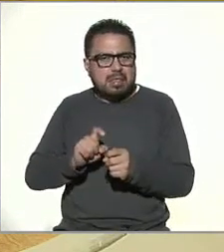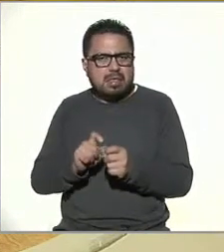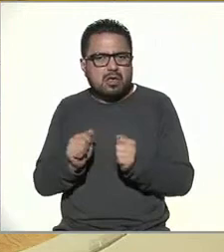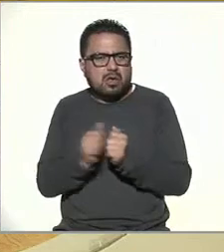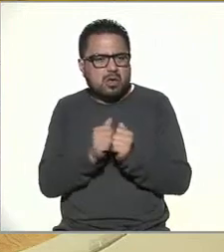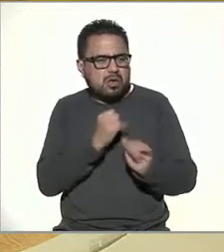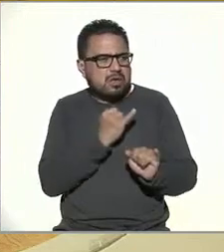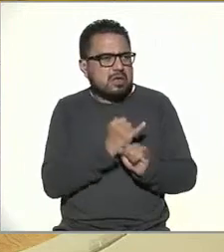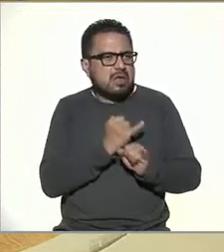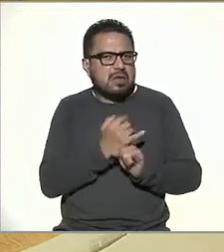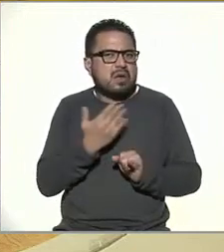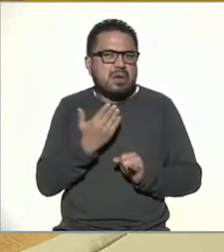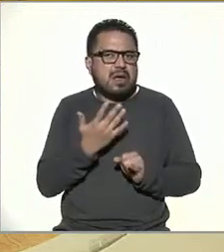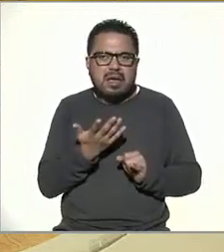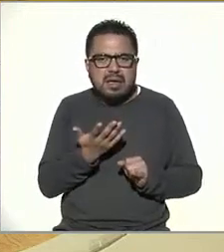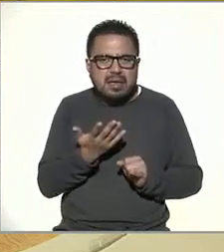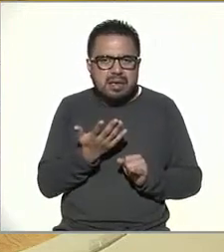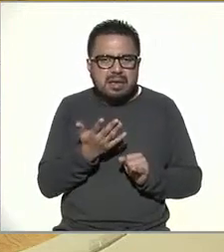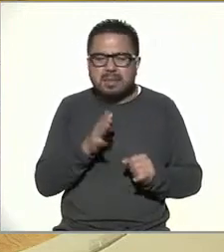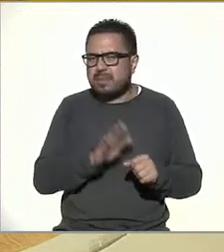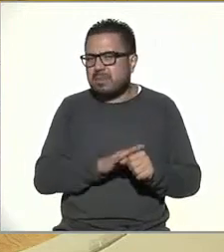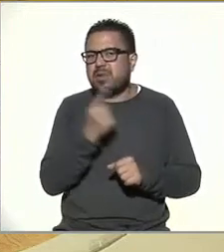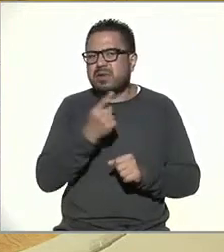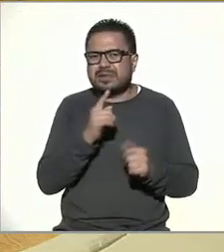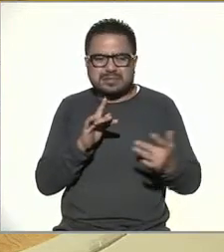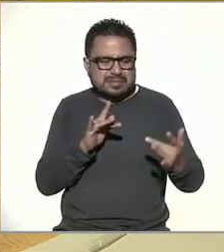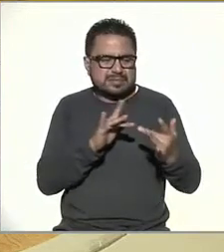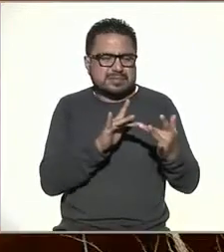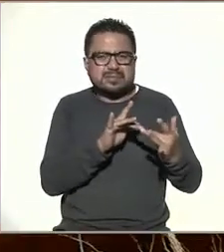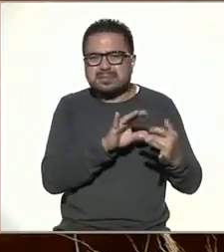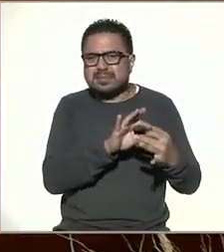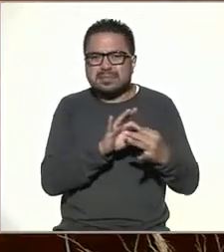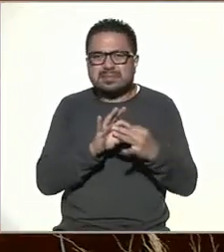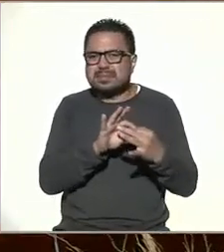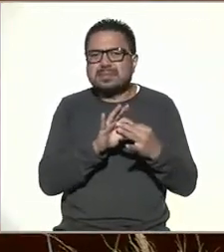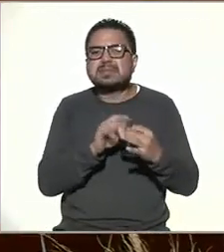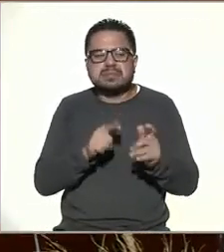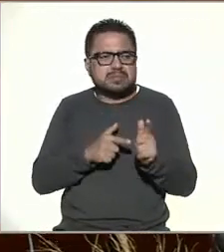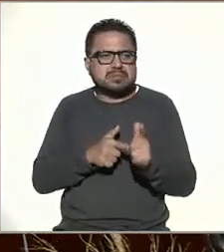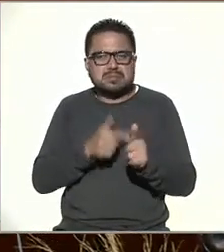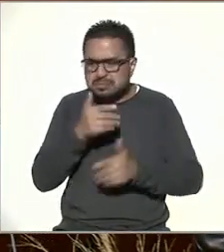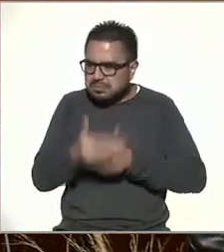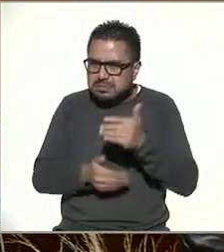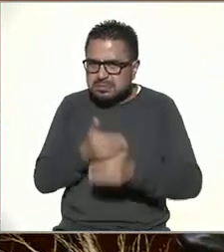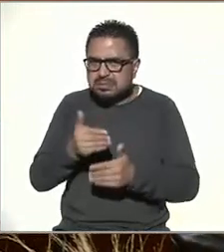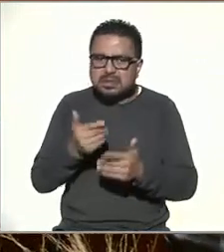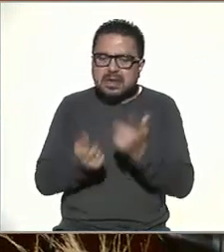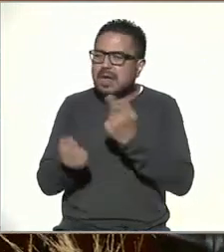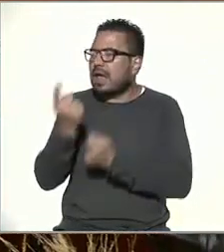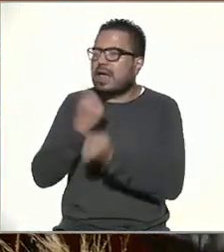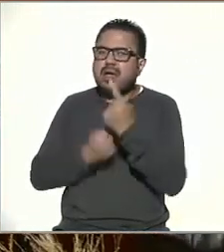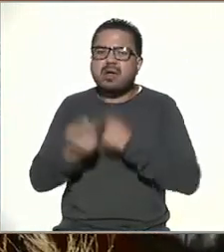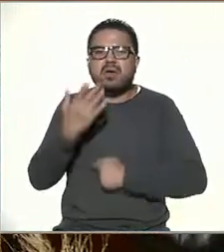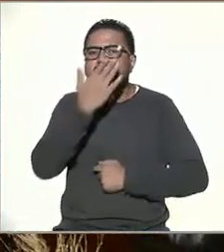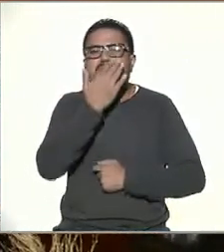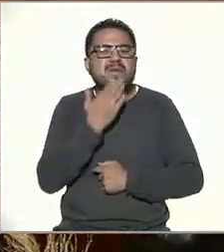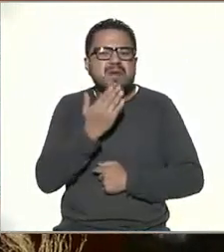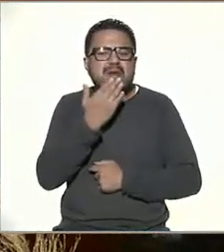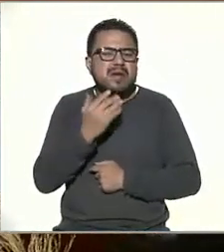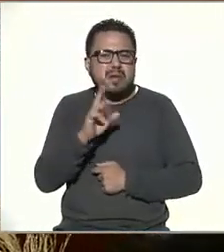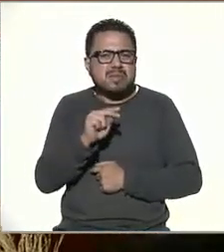conectividad? Porque la conectividad también nos ha permitido dar este paso, pero hay quienes no han dado ni siquiera,